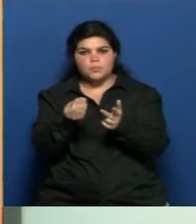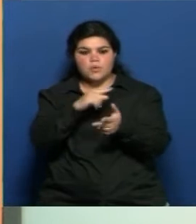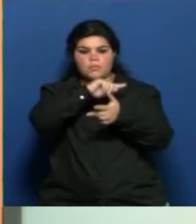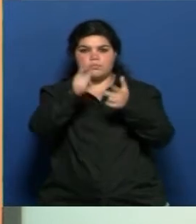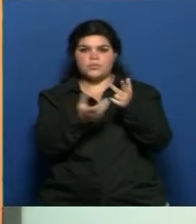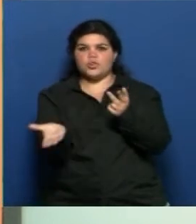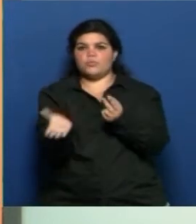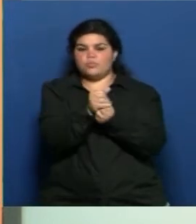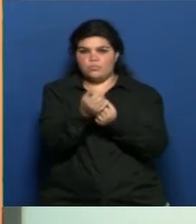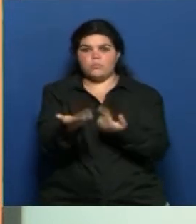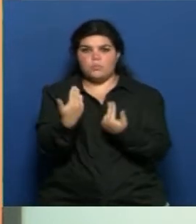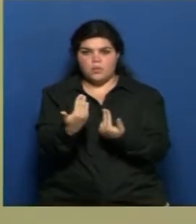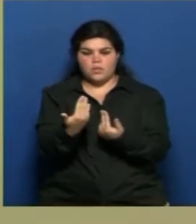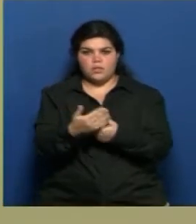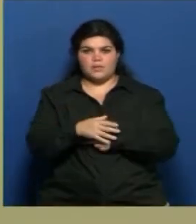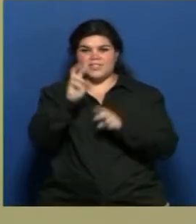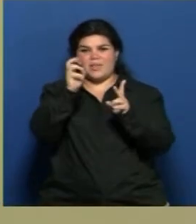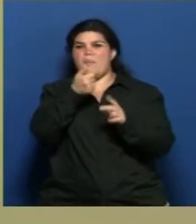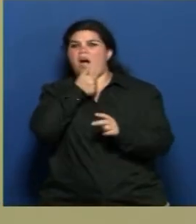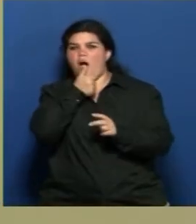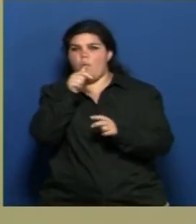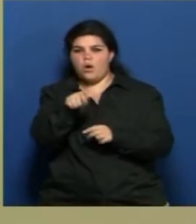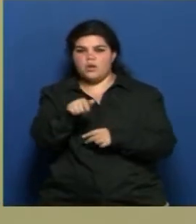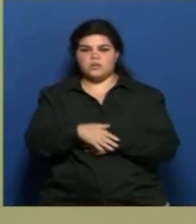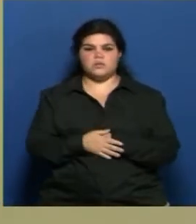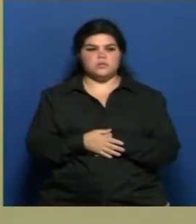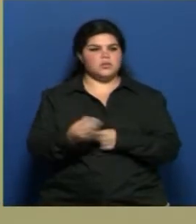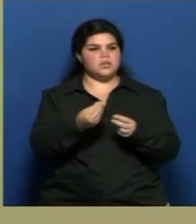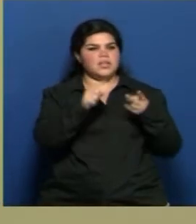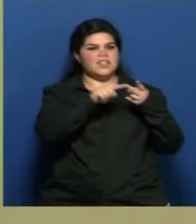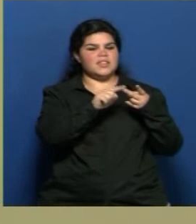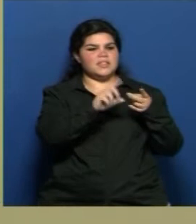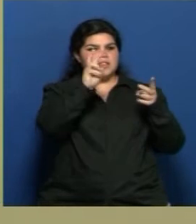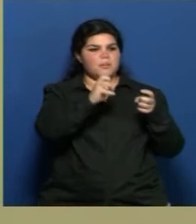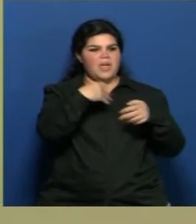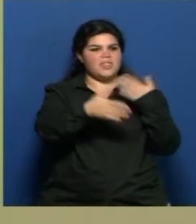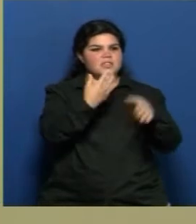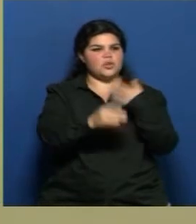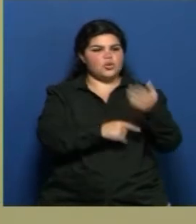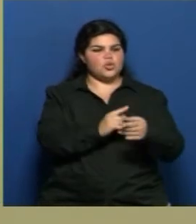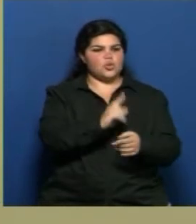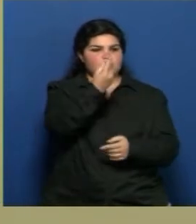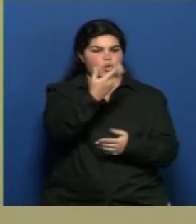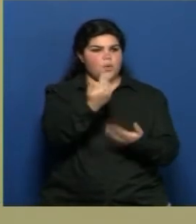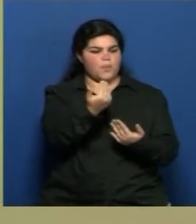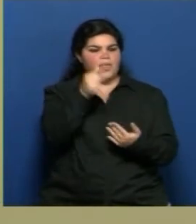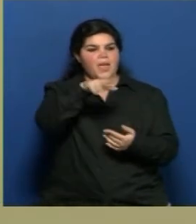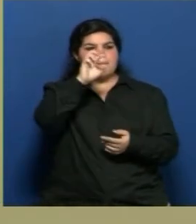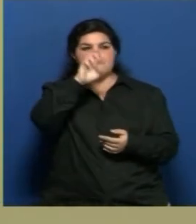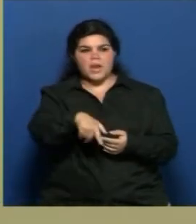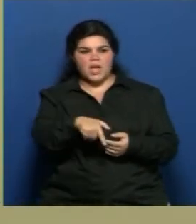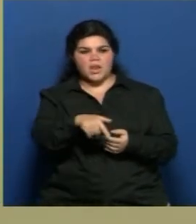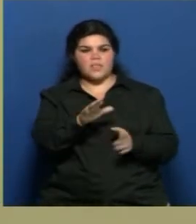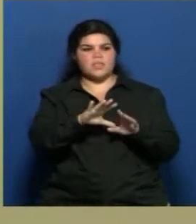integral el tema agua. Con respecto al desarrollo sustentable, aquí entra o dice algo el plan de